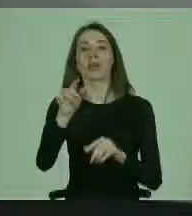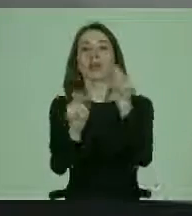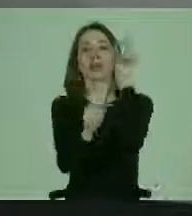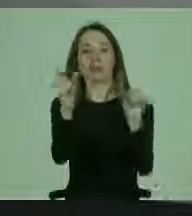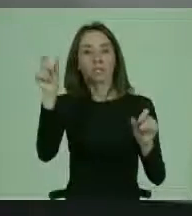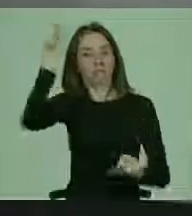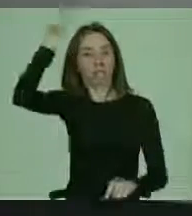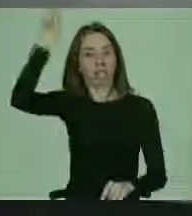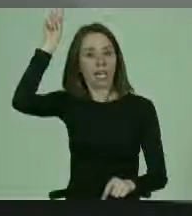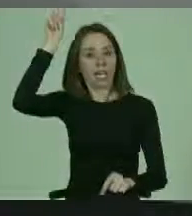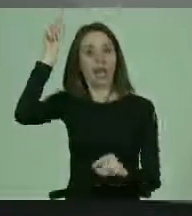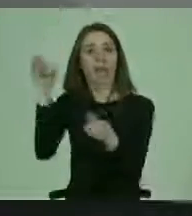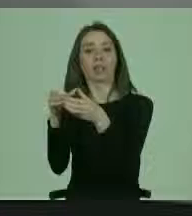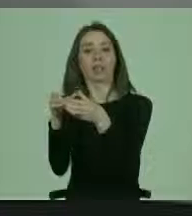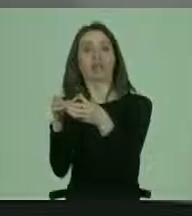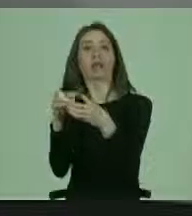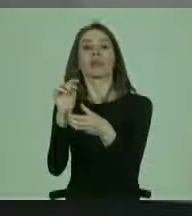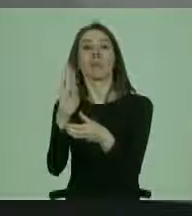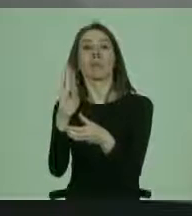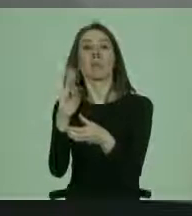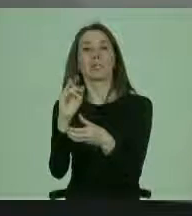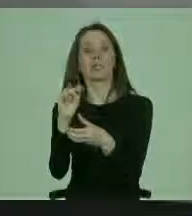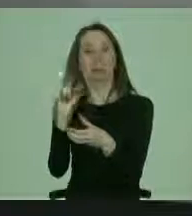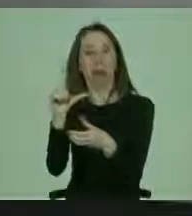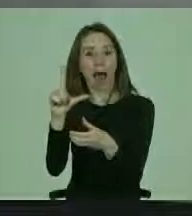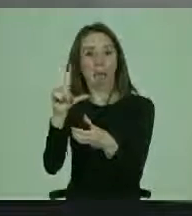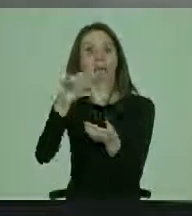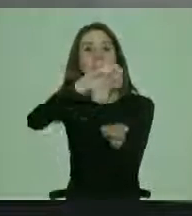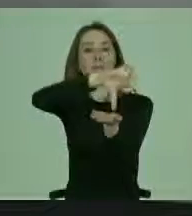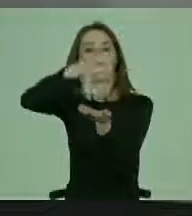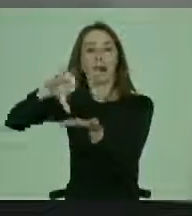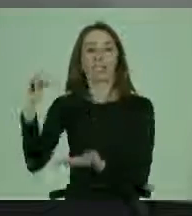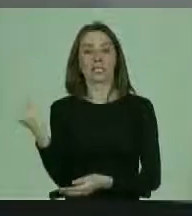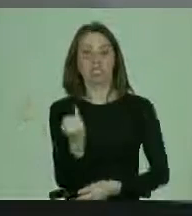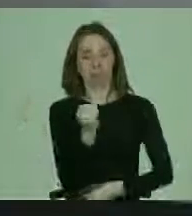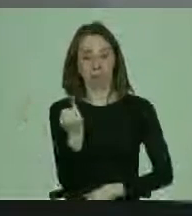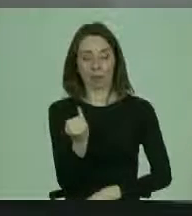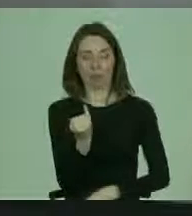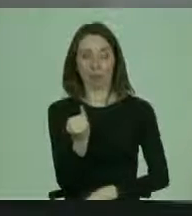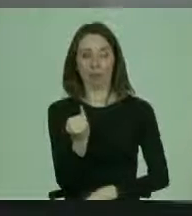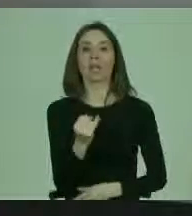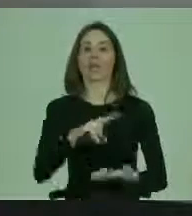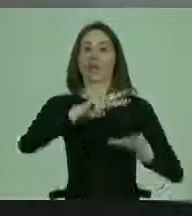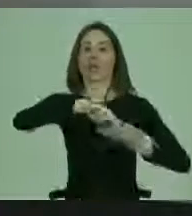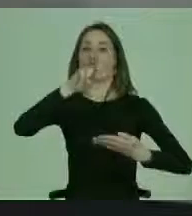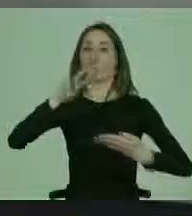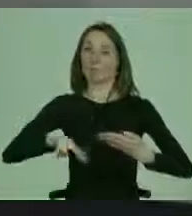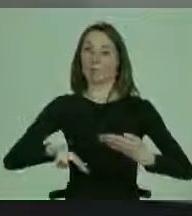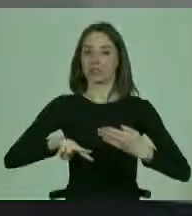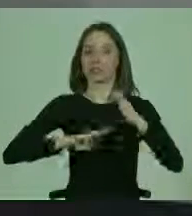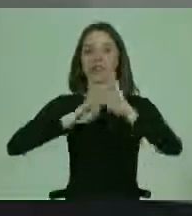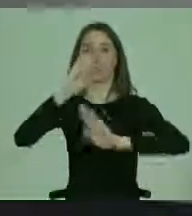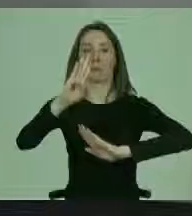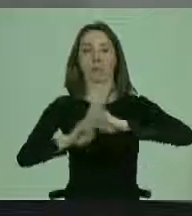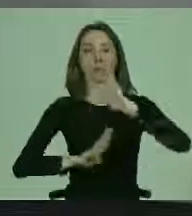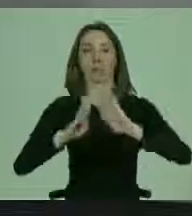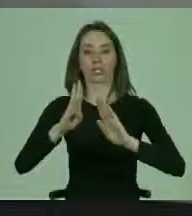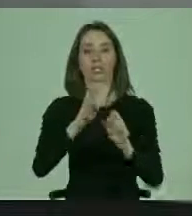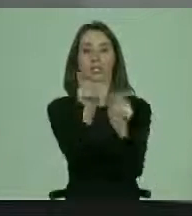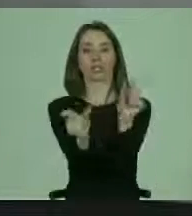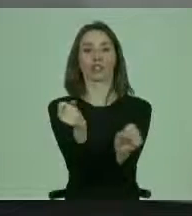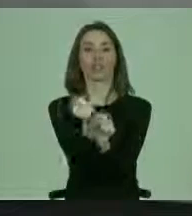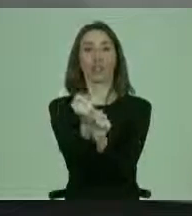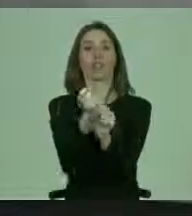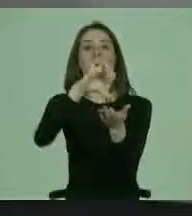poblaciones indígenas y tribales en países independientes, estoy hablando de la Convención para la Protección de los